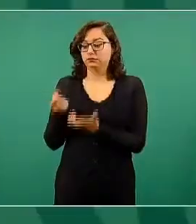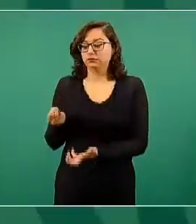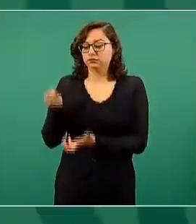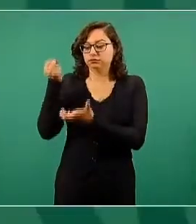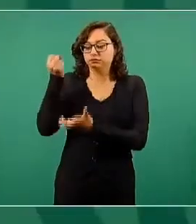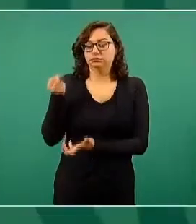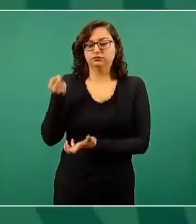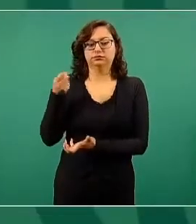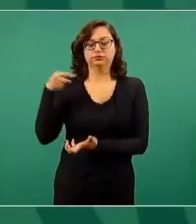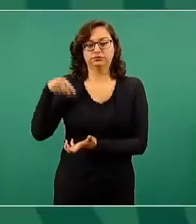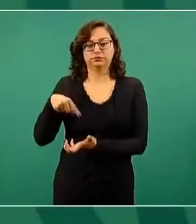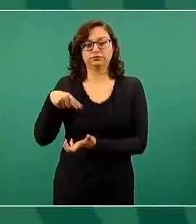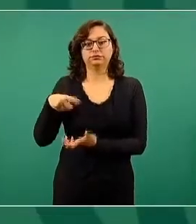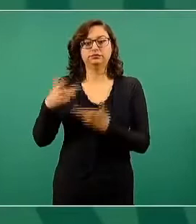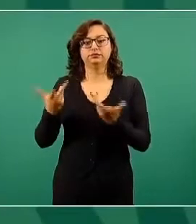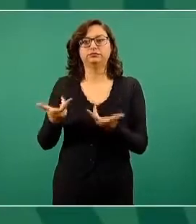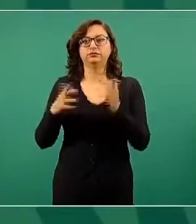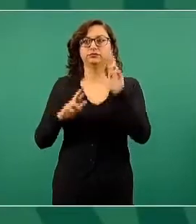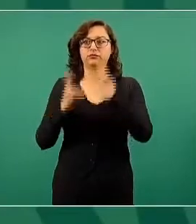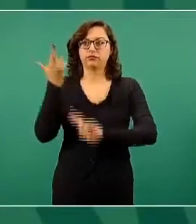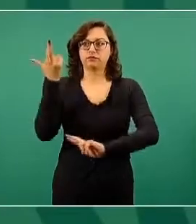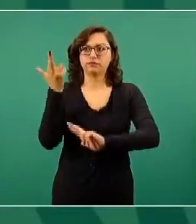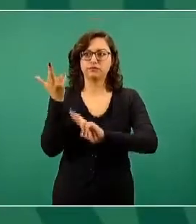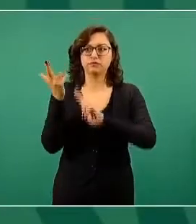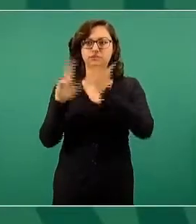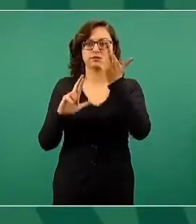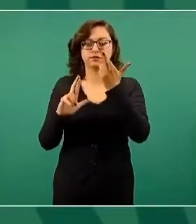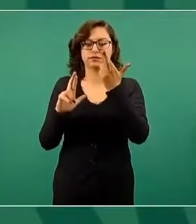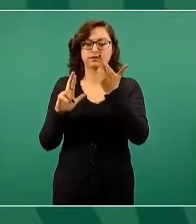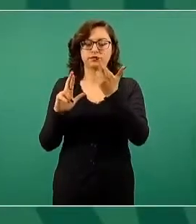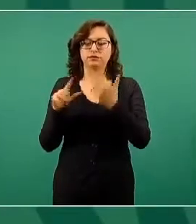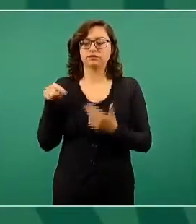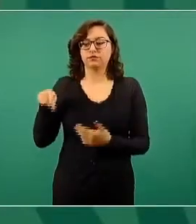que después de la Revolución le pusieron un nombre feísimo,